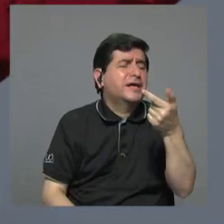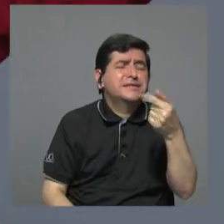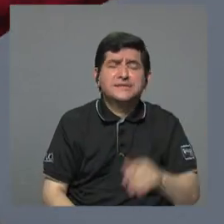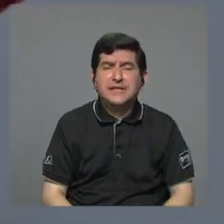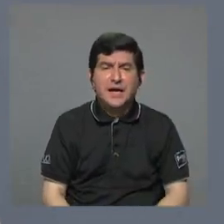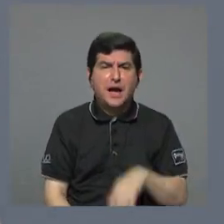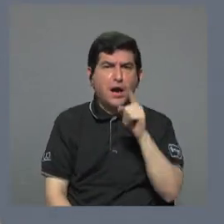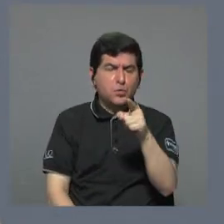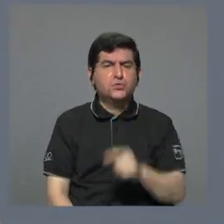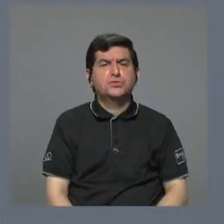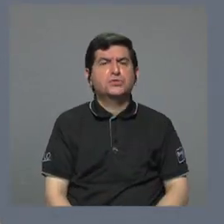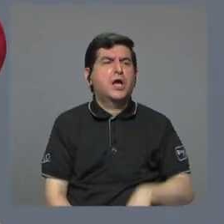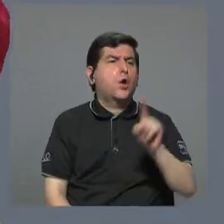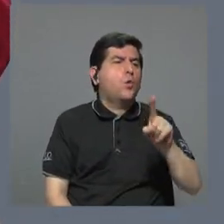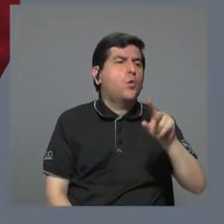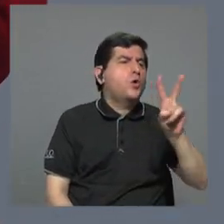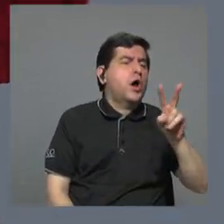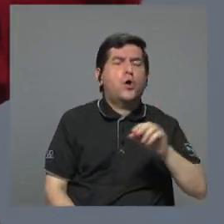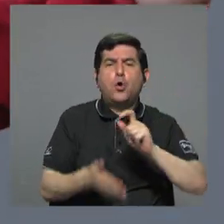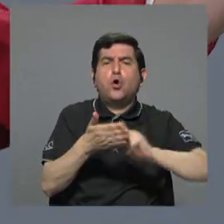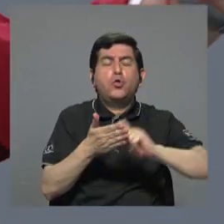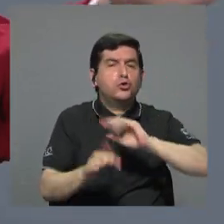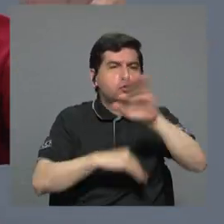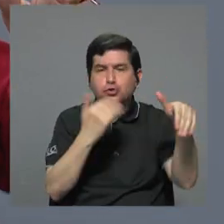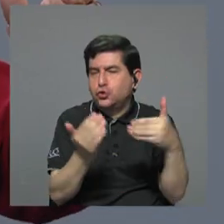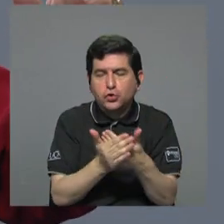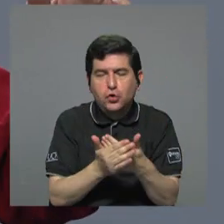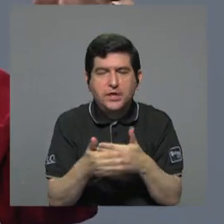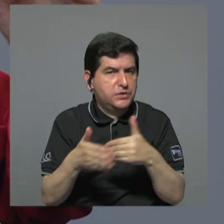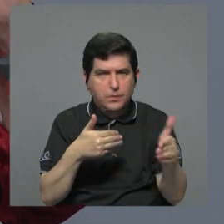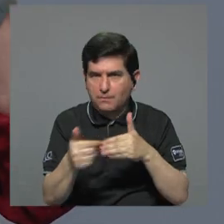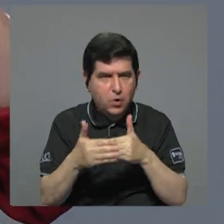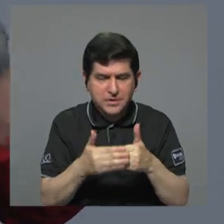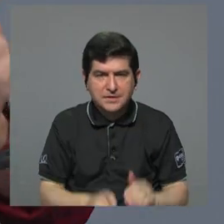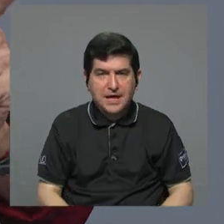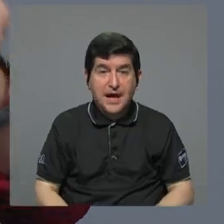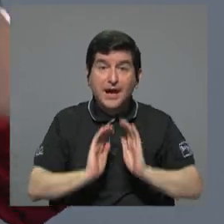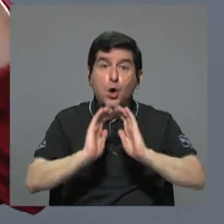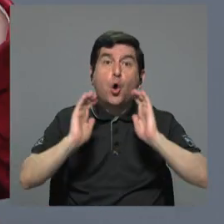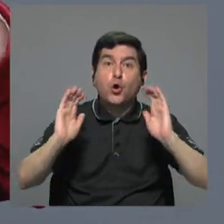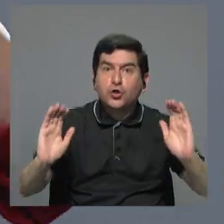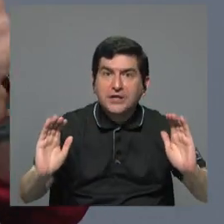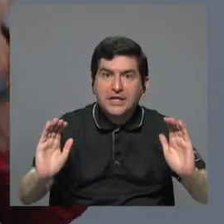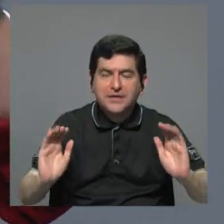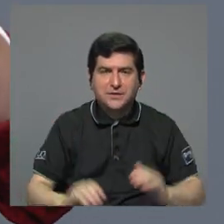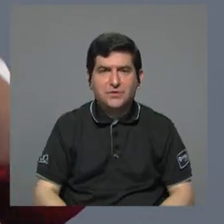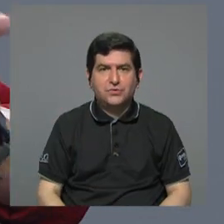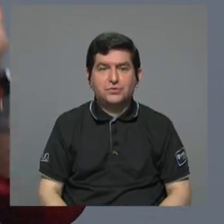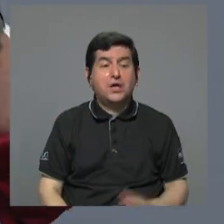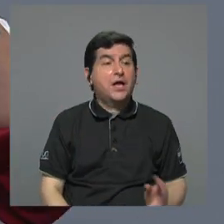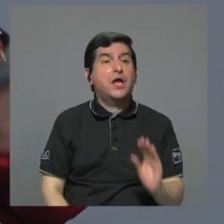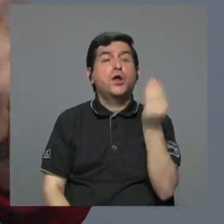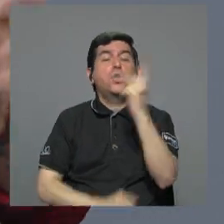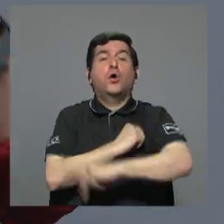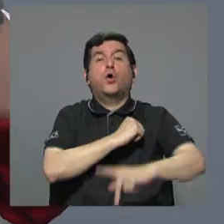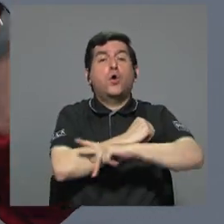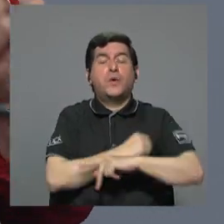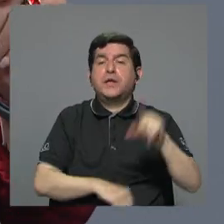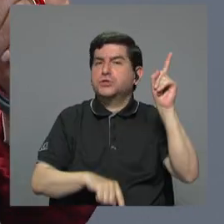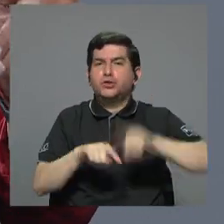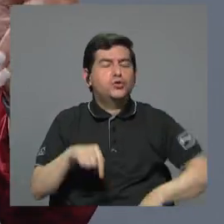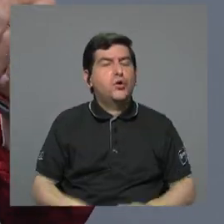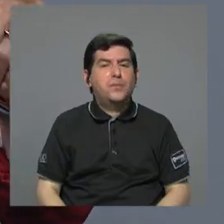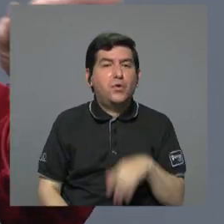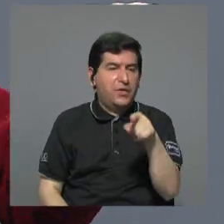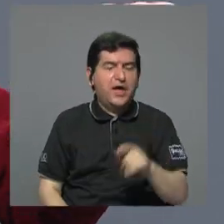usted lleve a una o dos escuelas, porque no son en todas las escuelas, no. Con los niños, con la niñez y la adolescencia de este país, no se